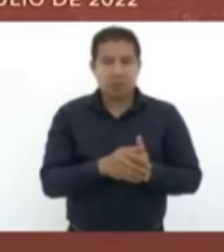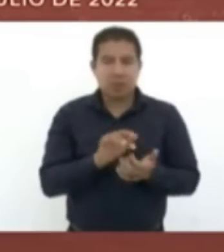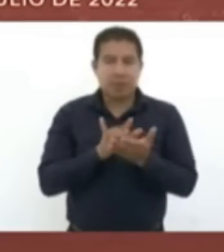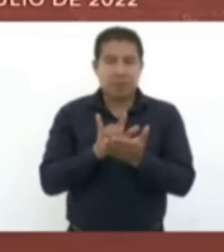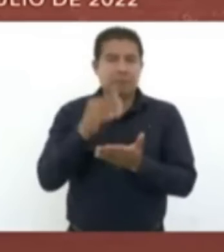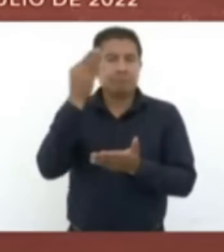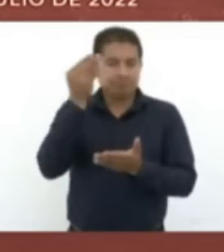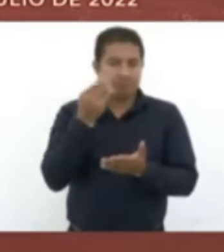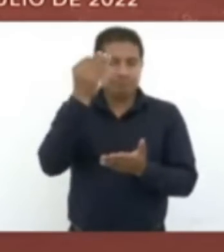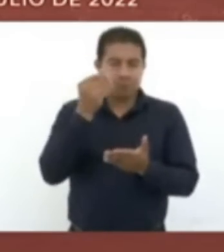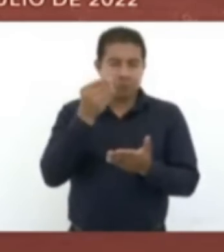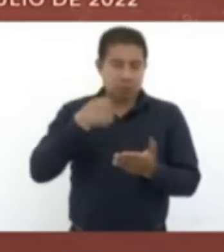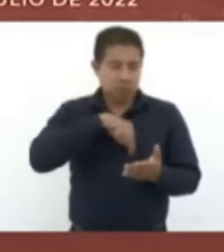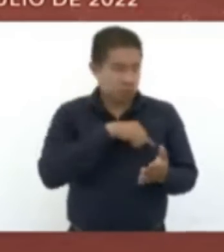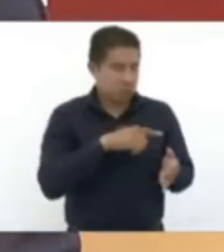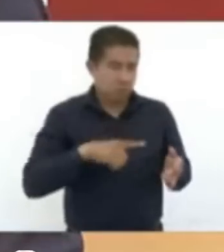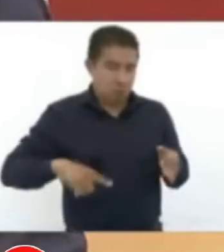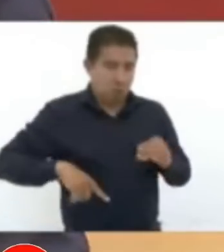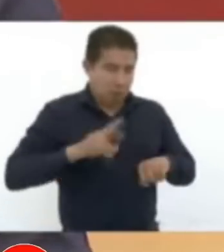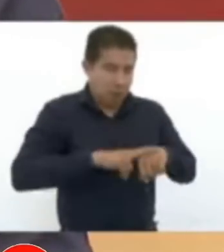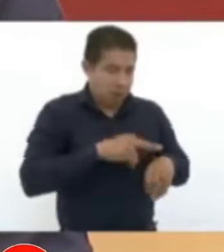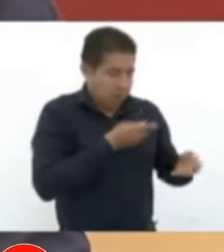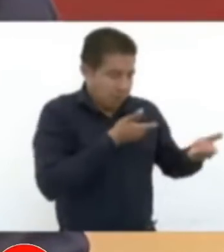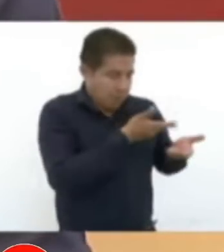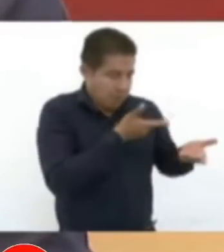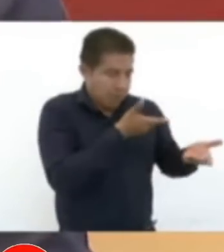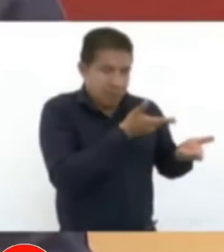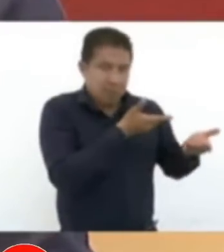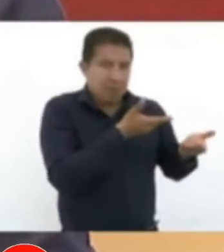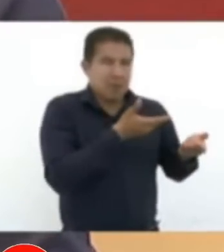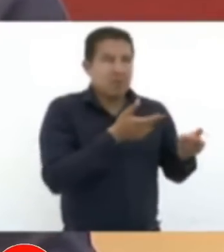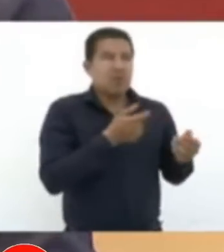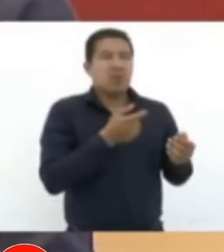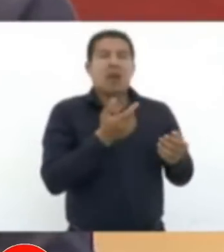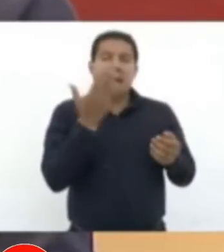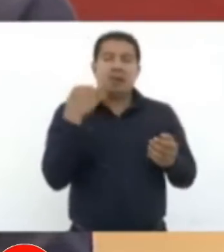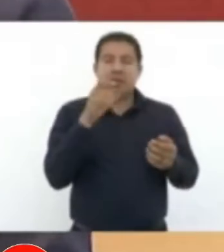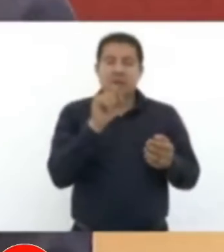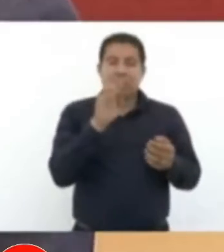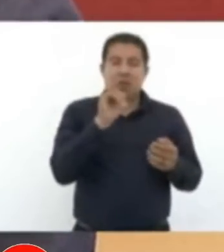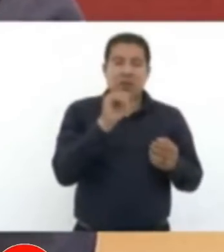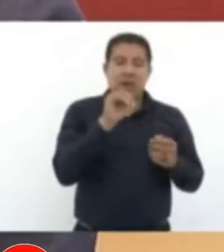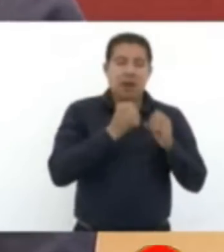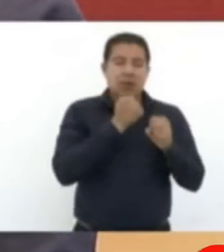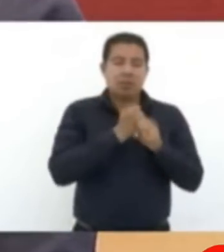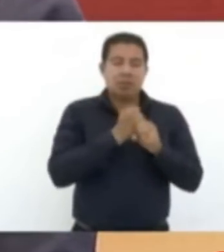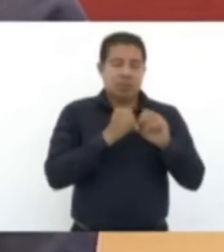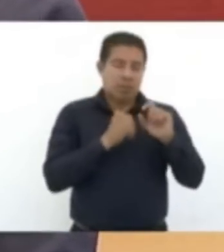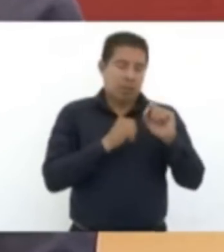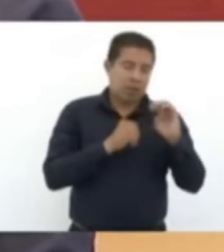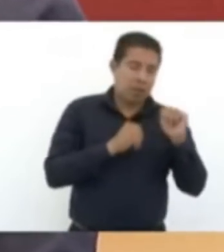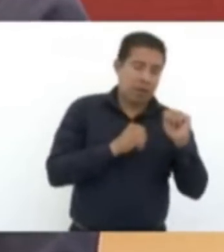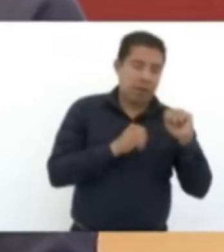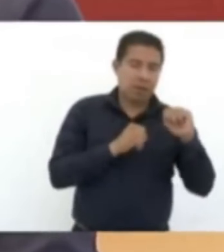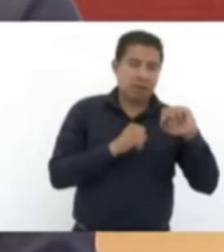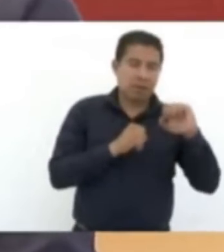logramos con el gobernador, porque antes nada más era hasta 29 años y de 29 a 65